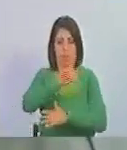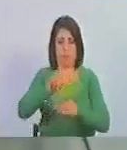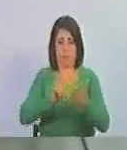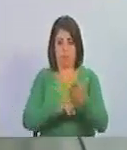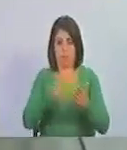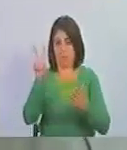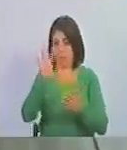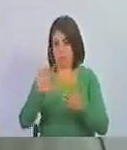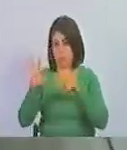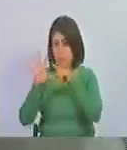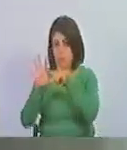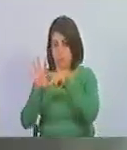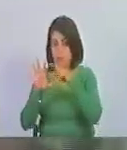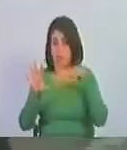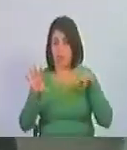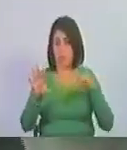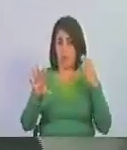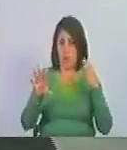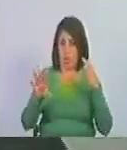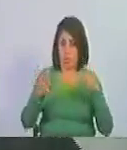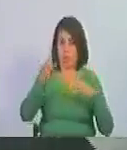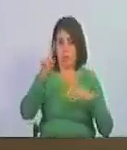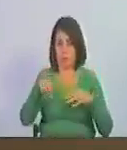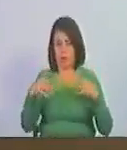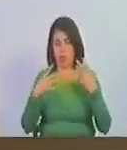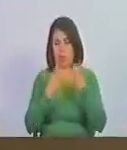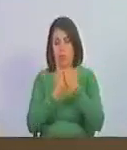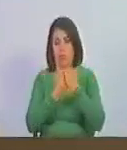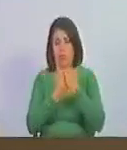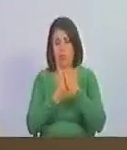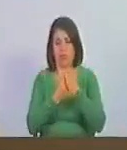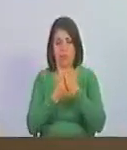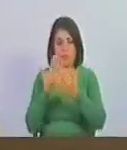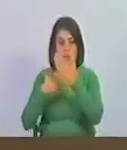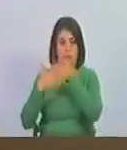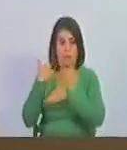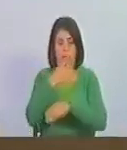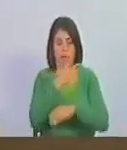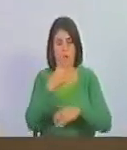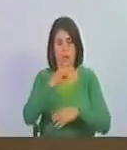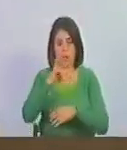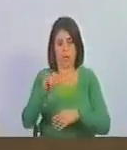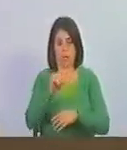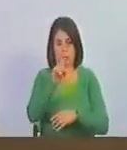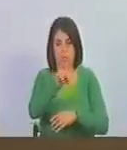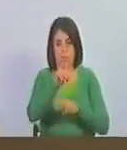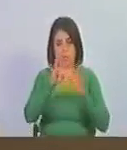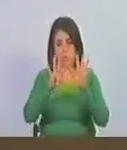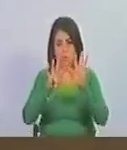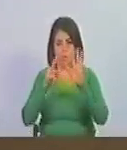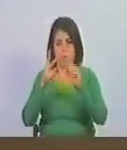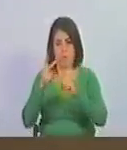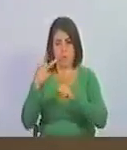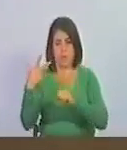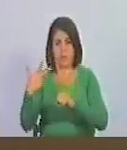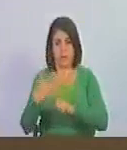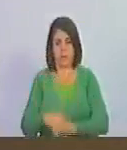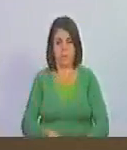no solo de Venezuela sino de la gran Colombia aquel 24 de julio de 1823